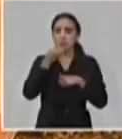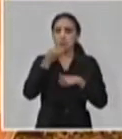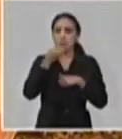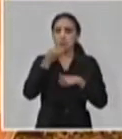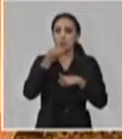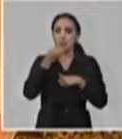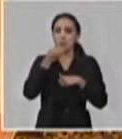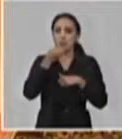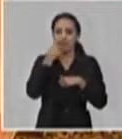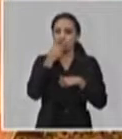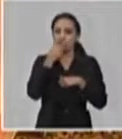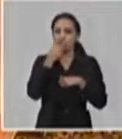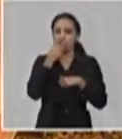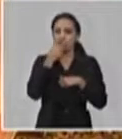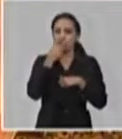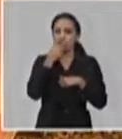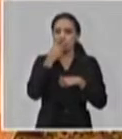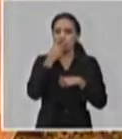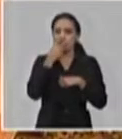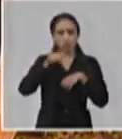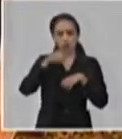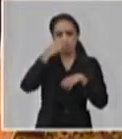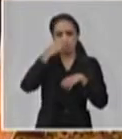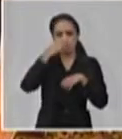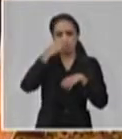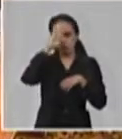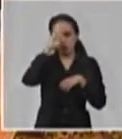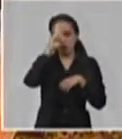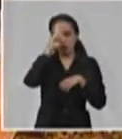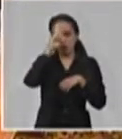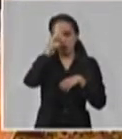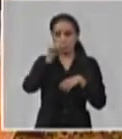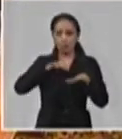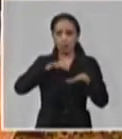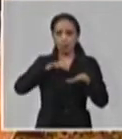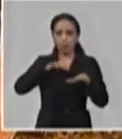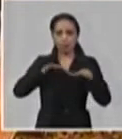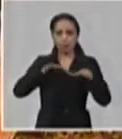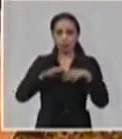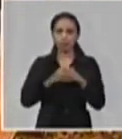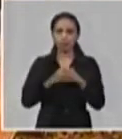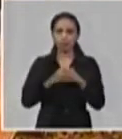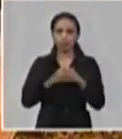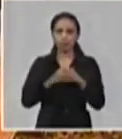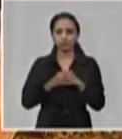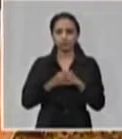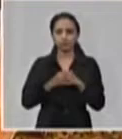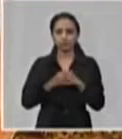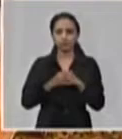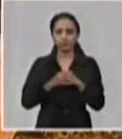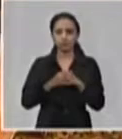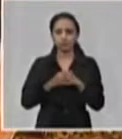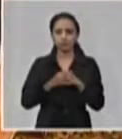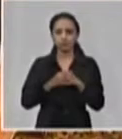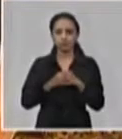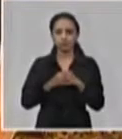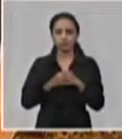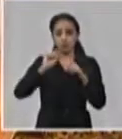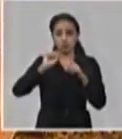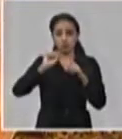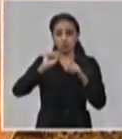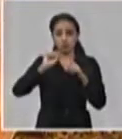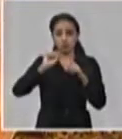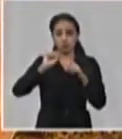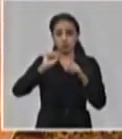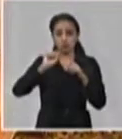estos pacientes en las instituciones que hemos decidido. Hay un detalle que hemos sumado